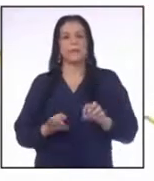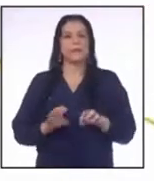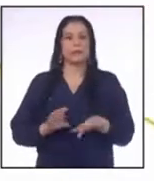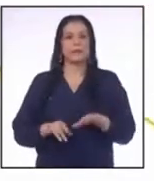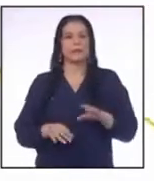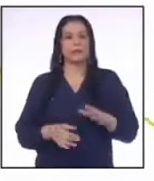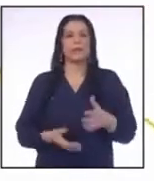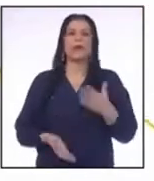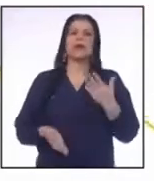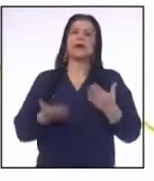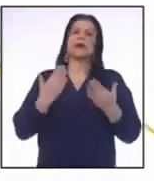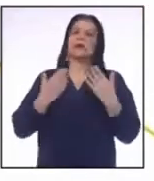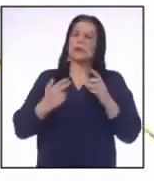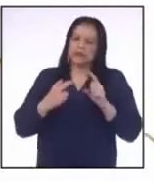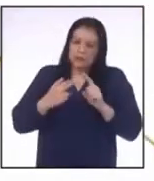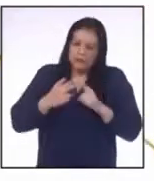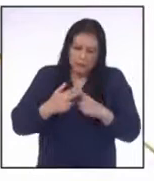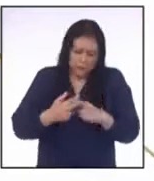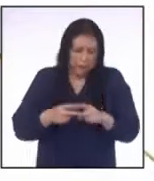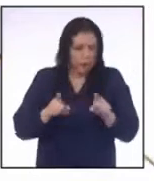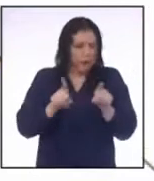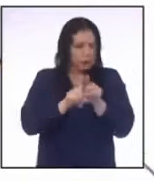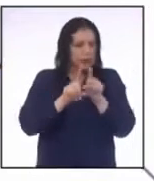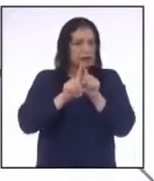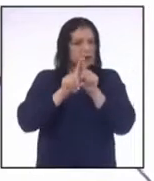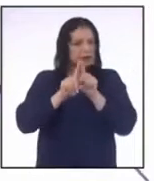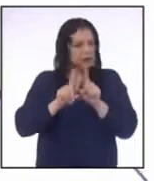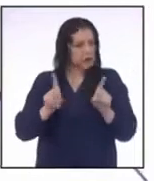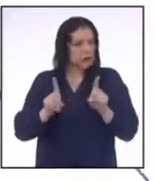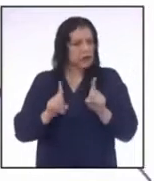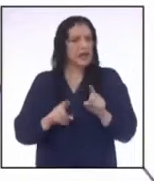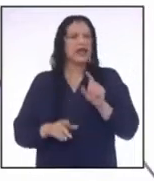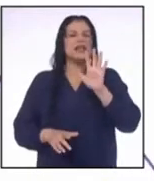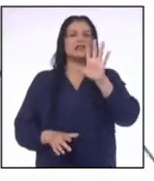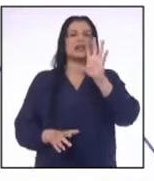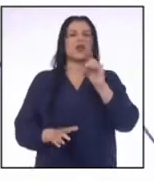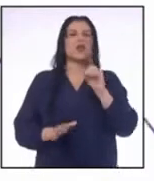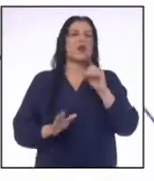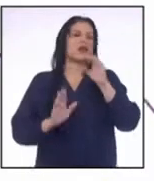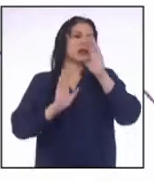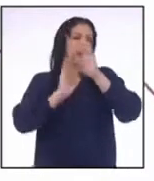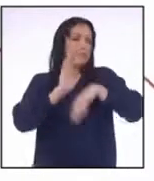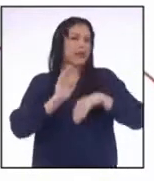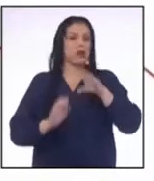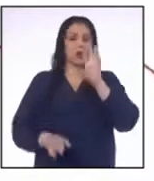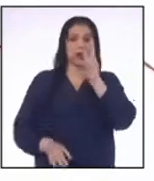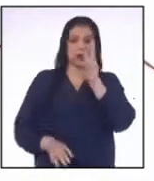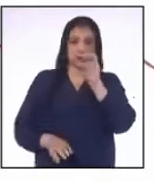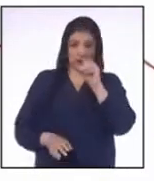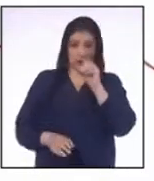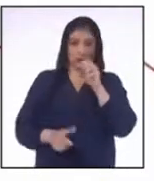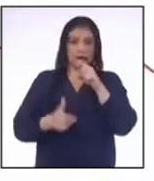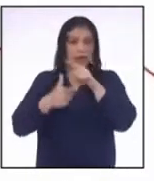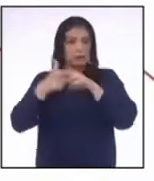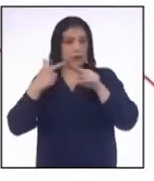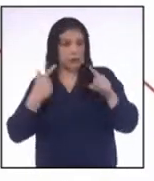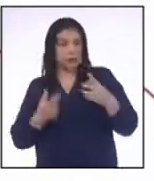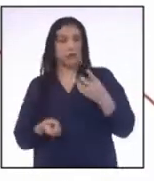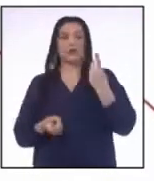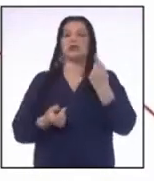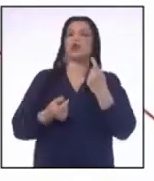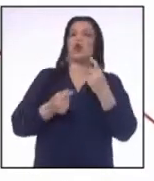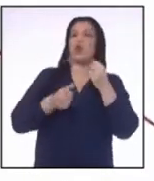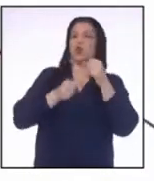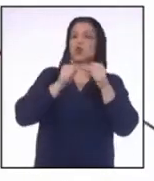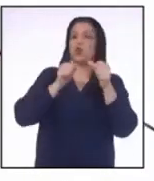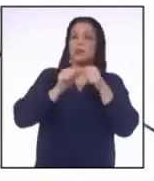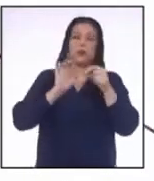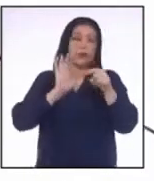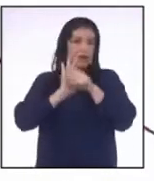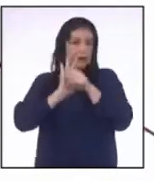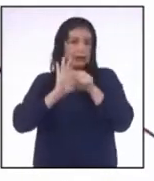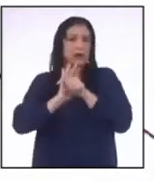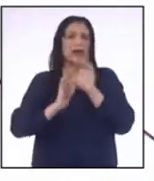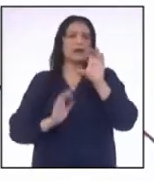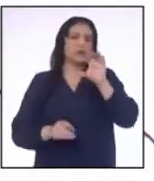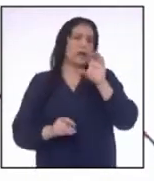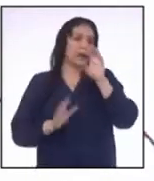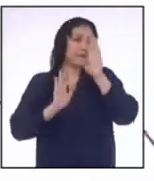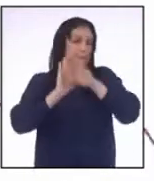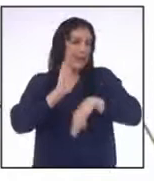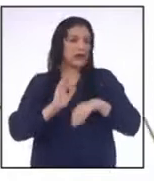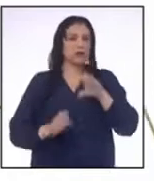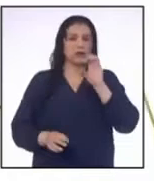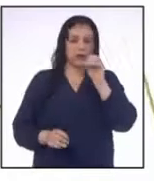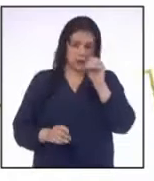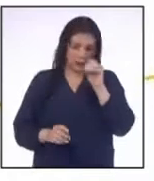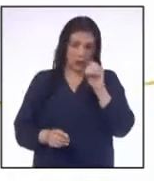Si partimos de la misma desigualdad 50 es menor que 60 Dividimos entre un valor negativo C es menor que 0